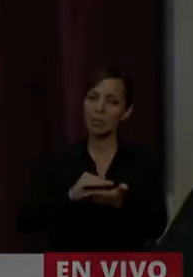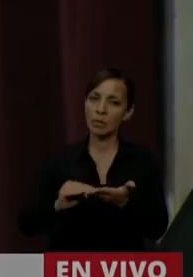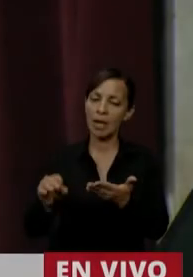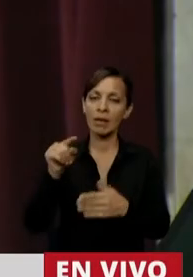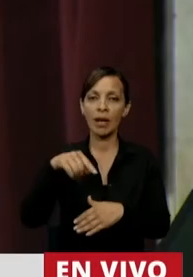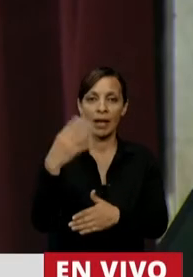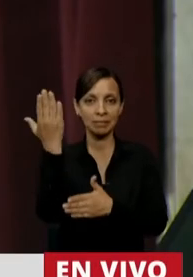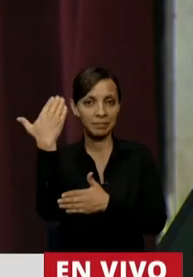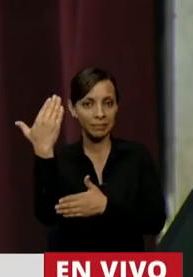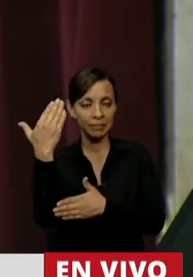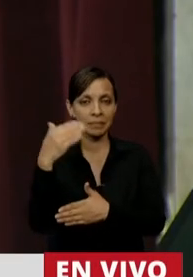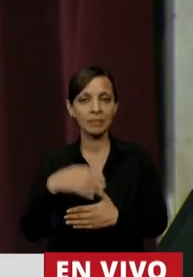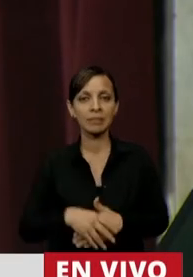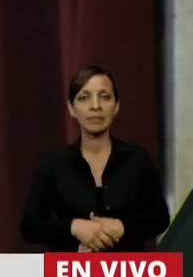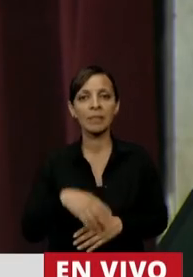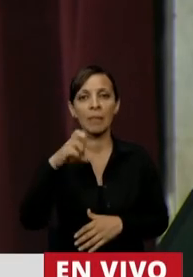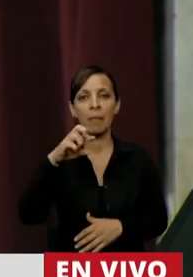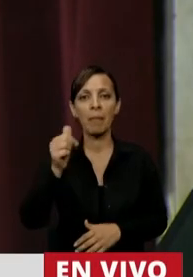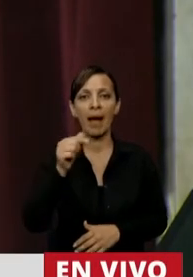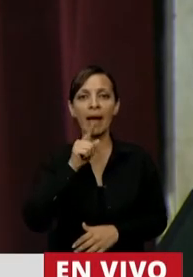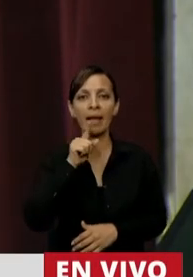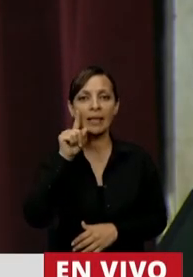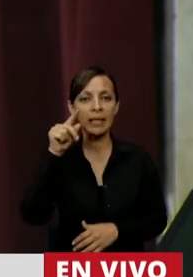Tiene la palabra el diputado José Luis Patiño.